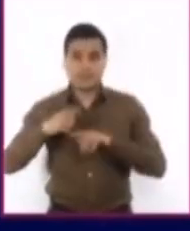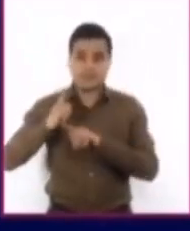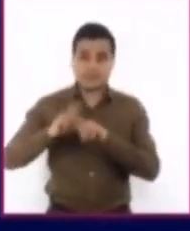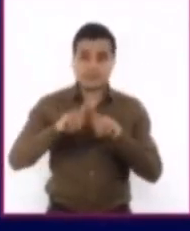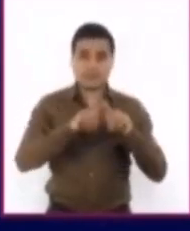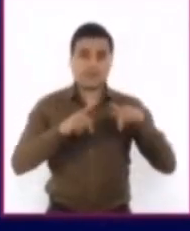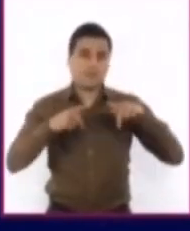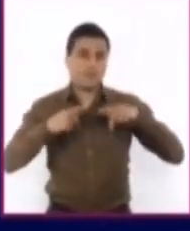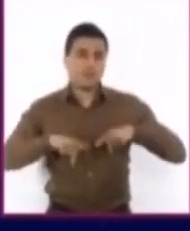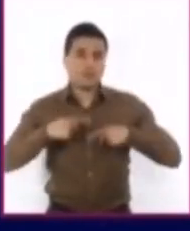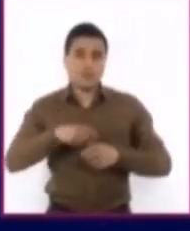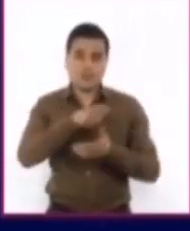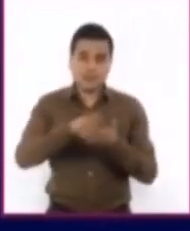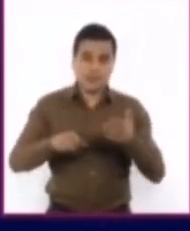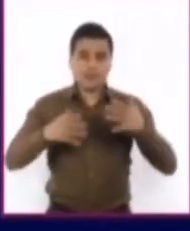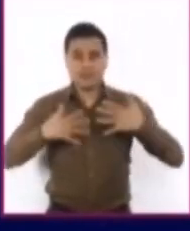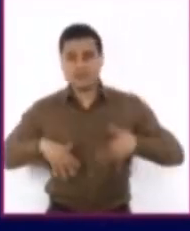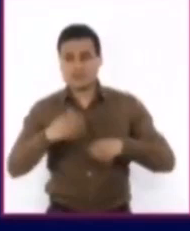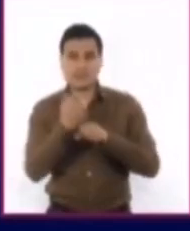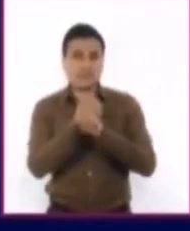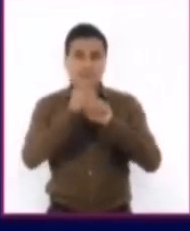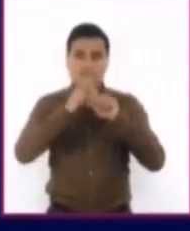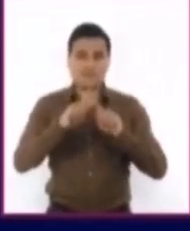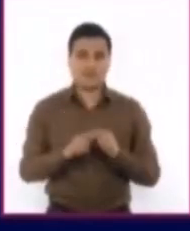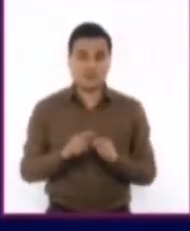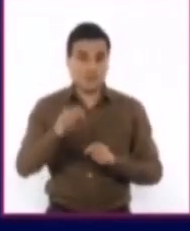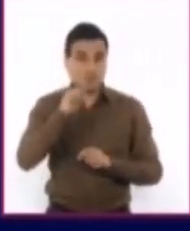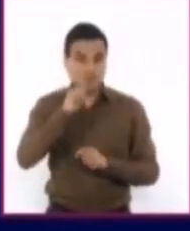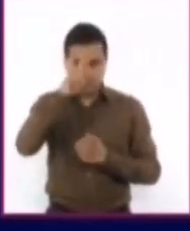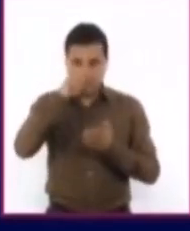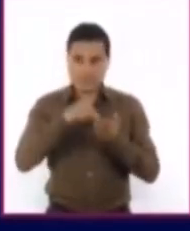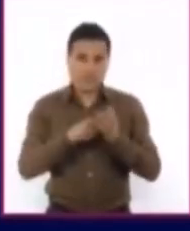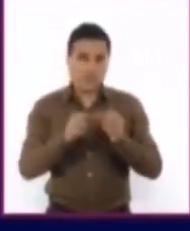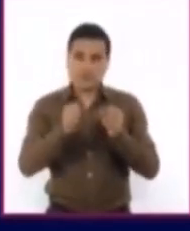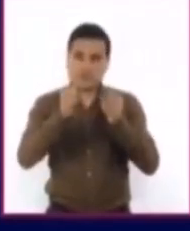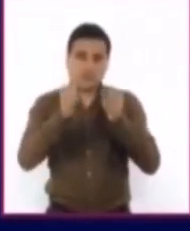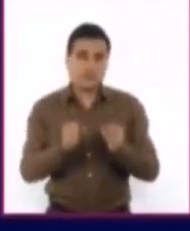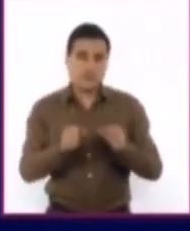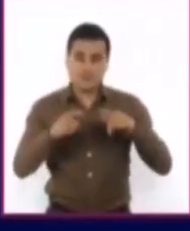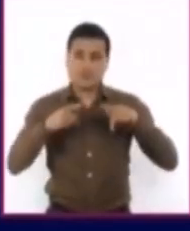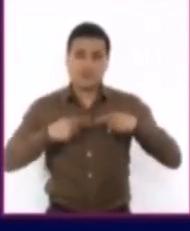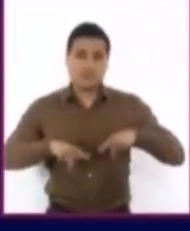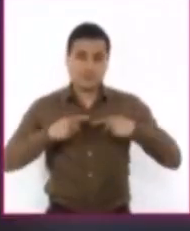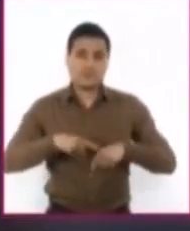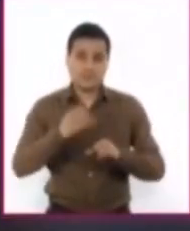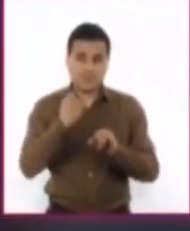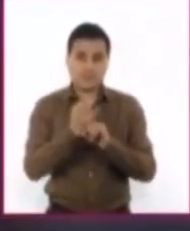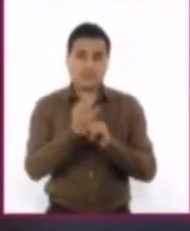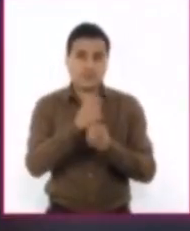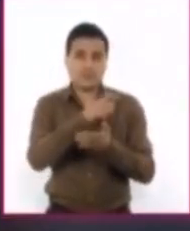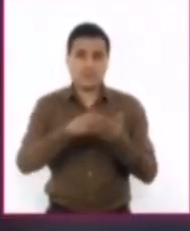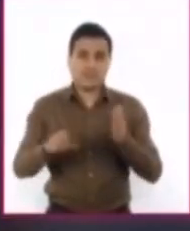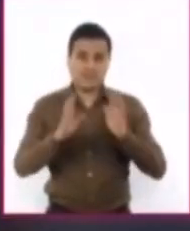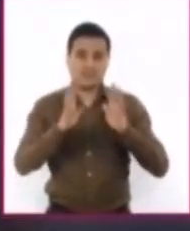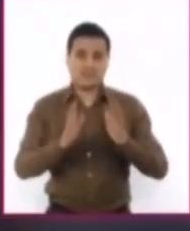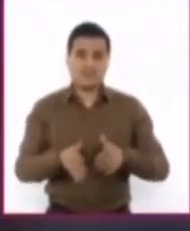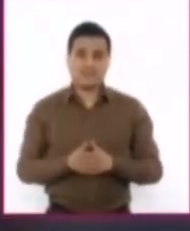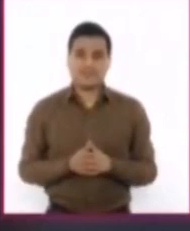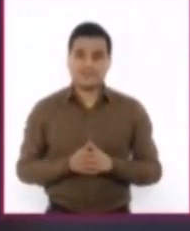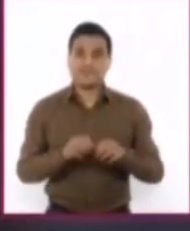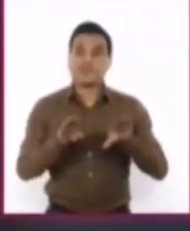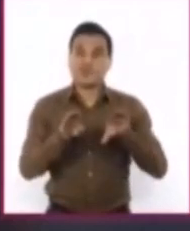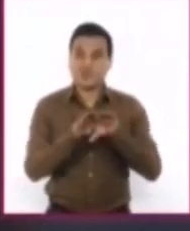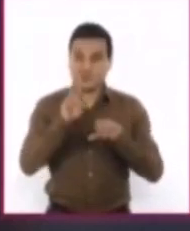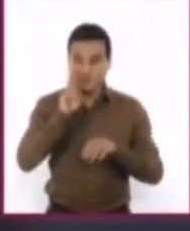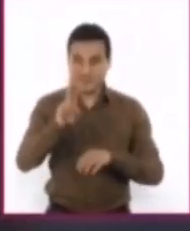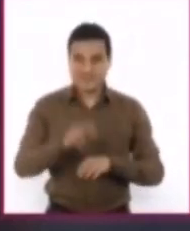comprarnos algo físicamente, el comercio electrónico ya evolucionó en México. ¿Qué te parece, Lestia, si vemos